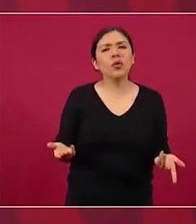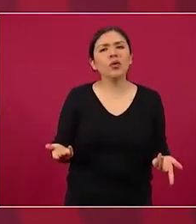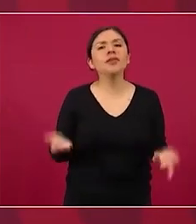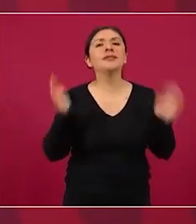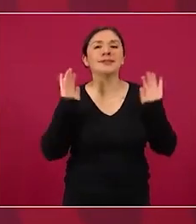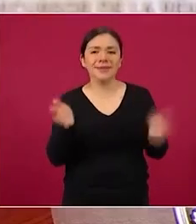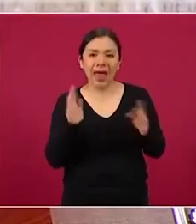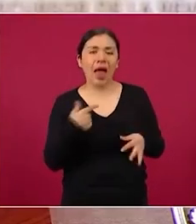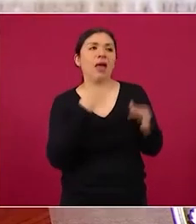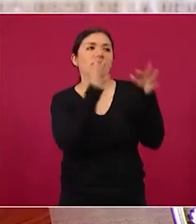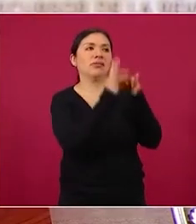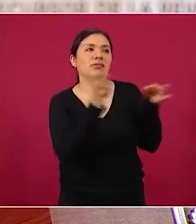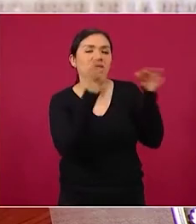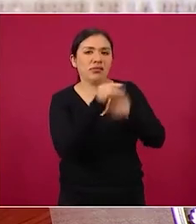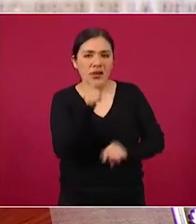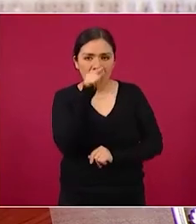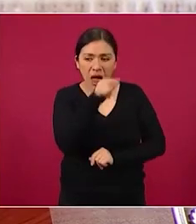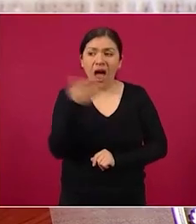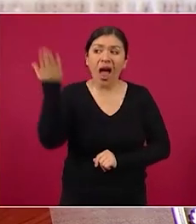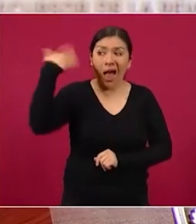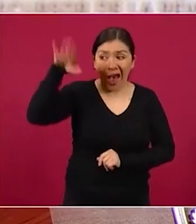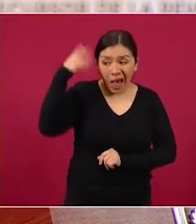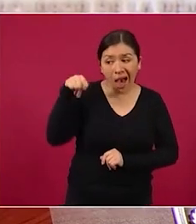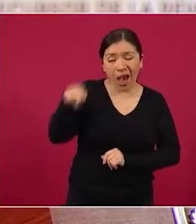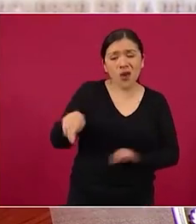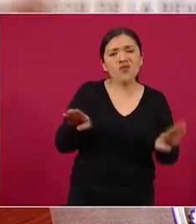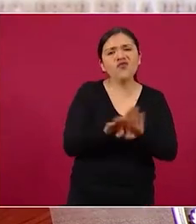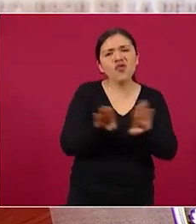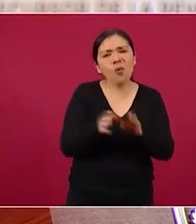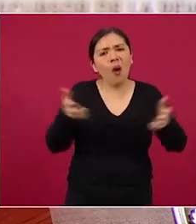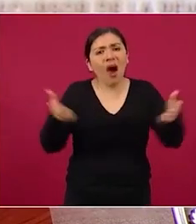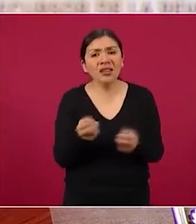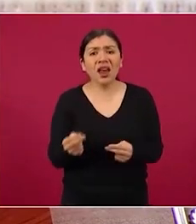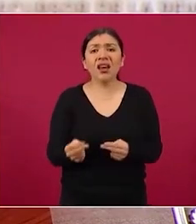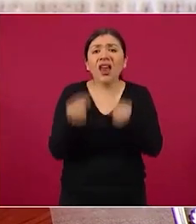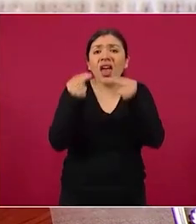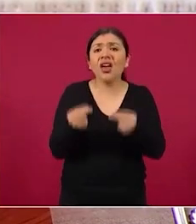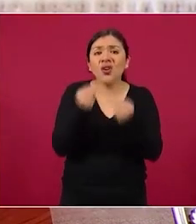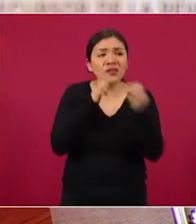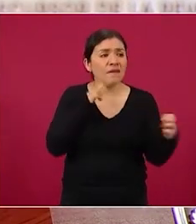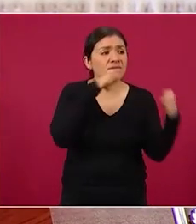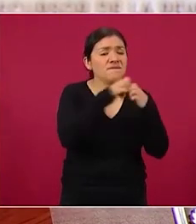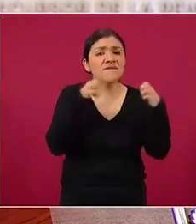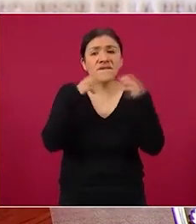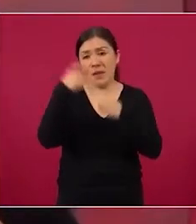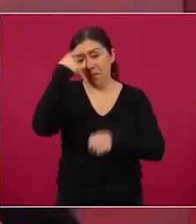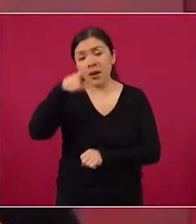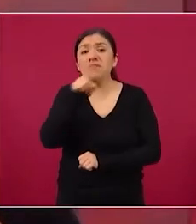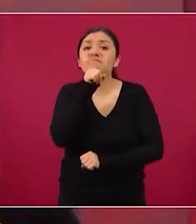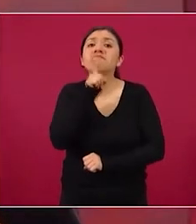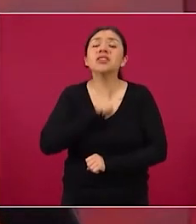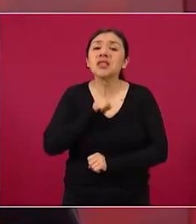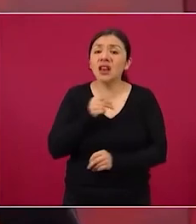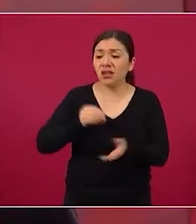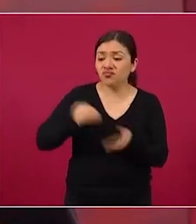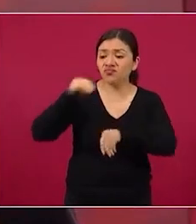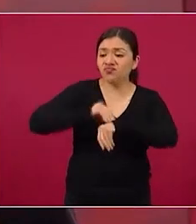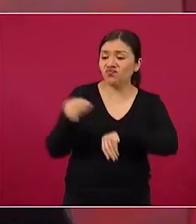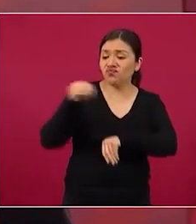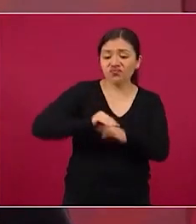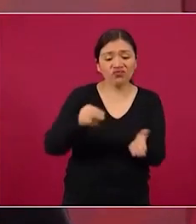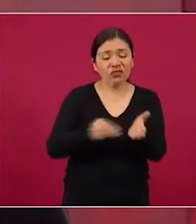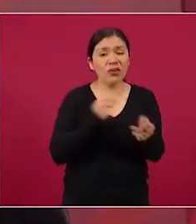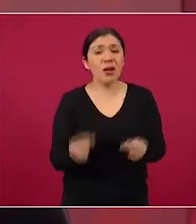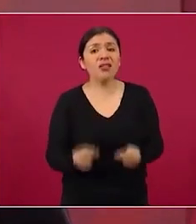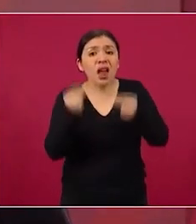expliqué cómo engañaron para hacer ese negocio fraudulento para